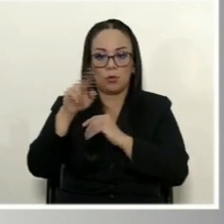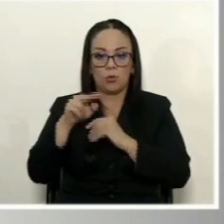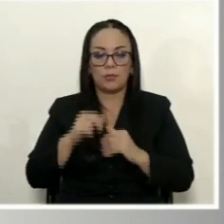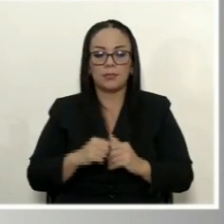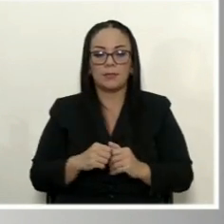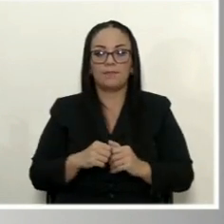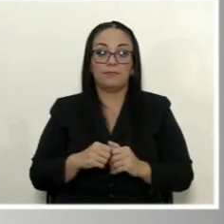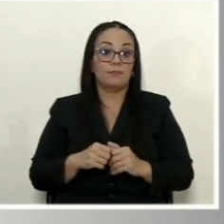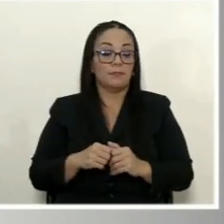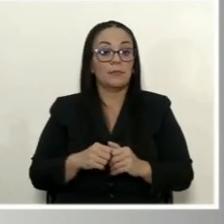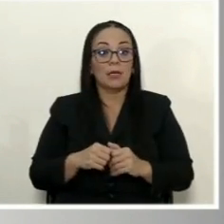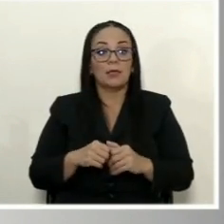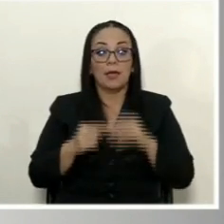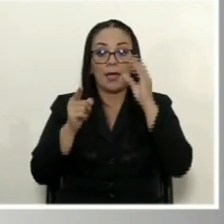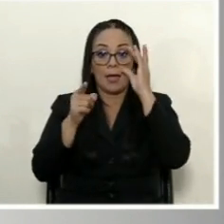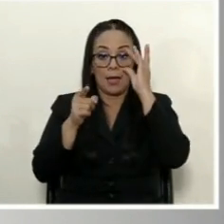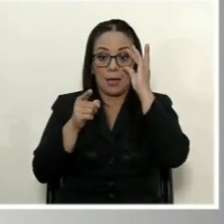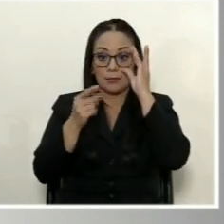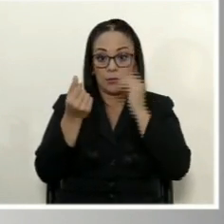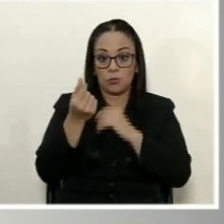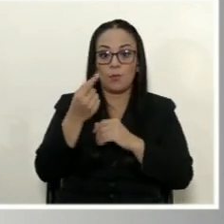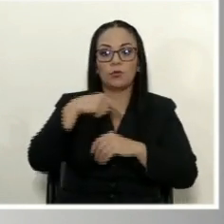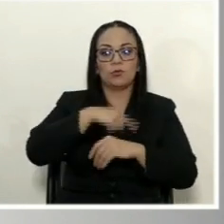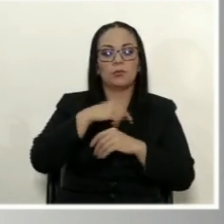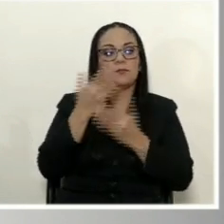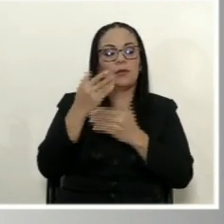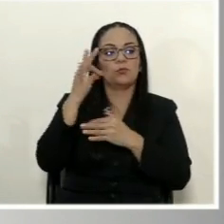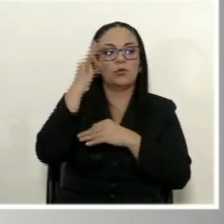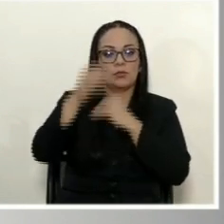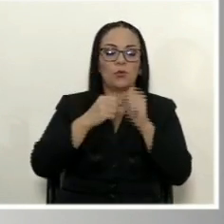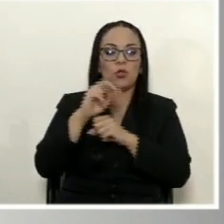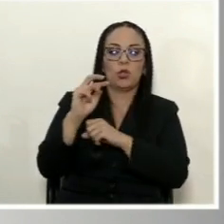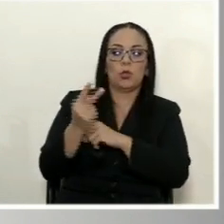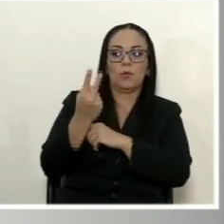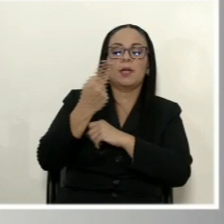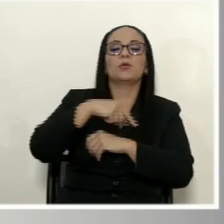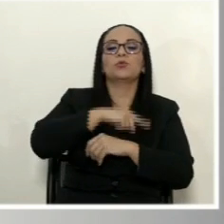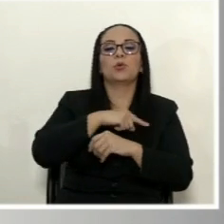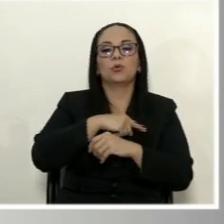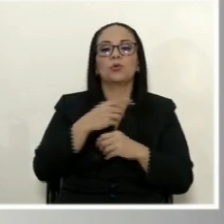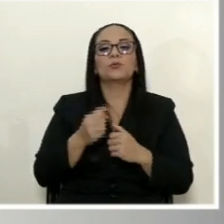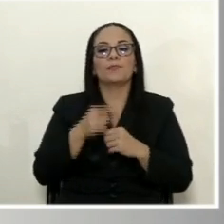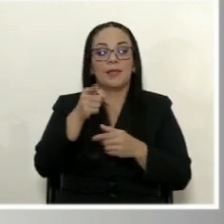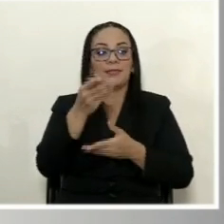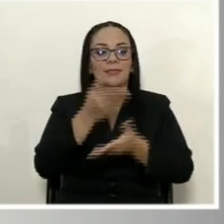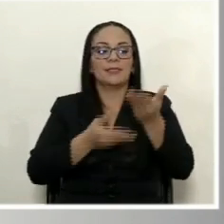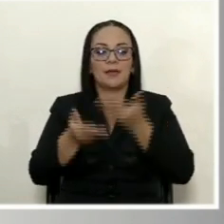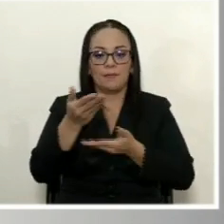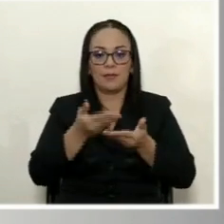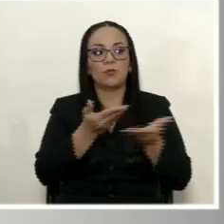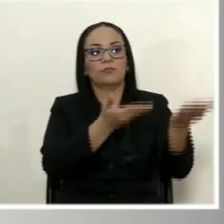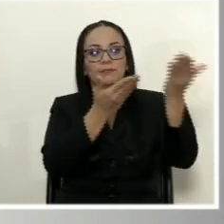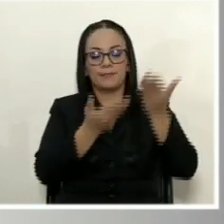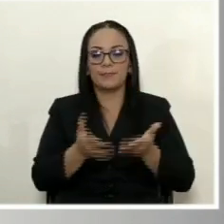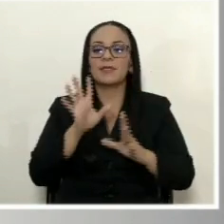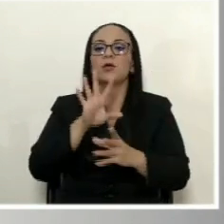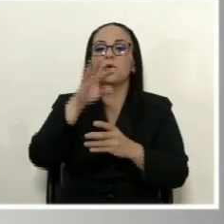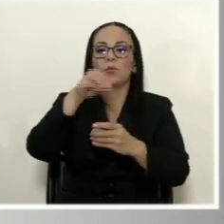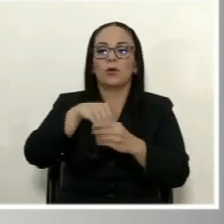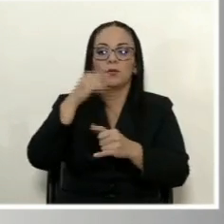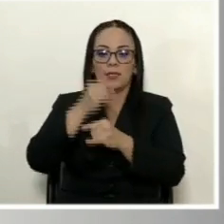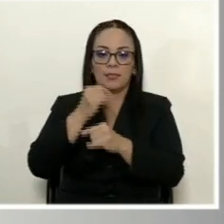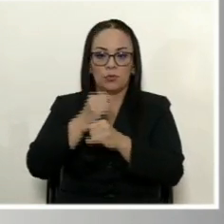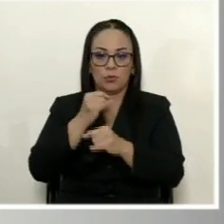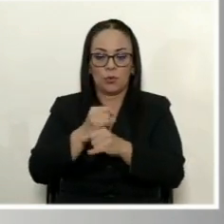colones. Suma, presidente, que el otro año esperamos duplicar porque estamos trayéndonos esos servicios e incorporándolos a la